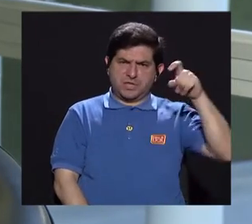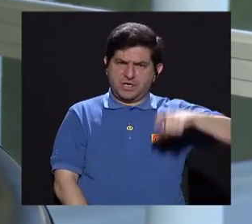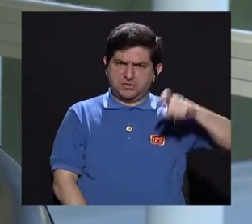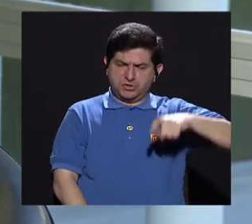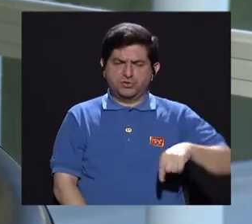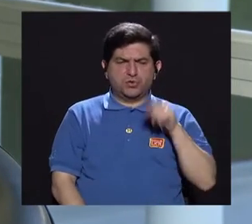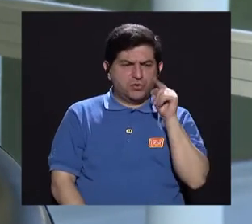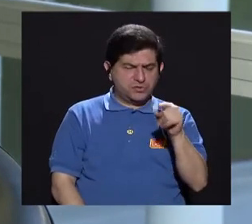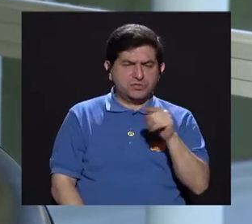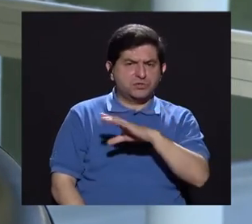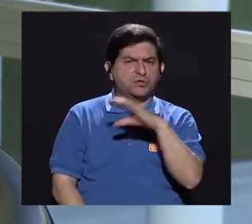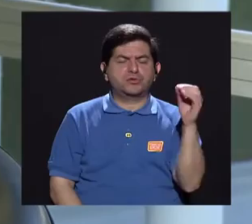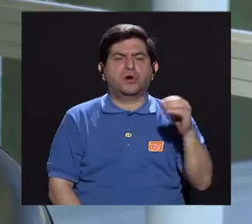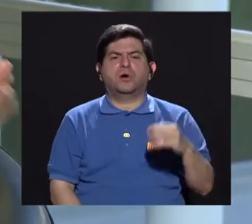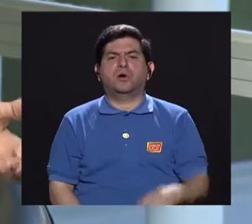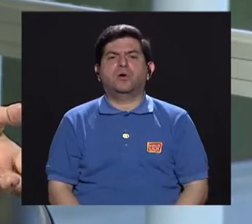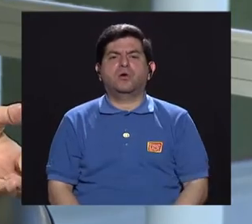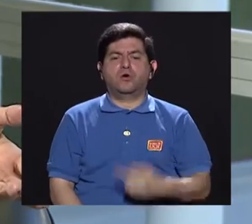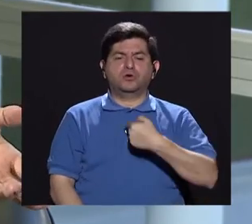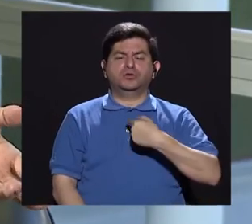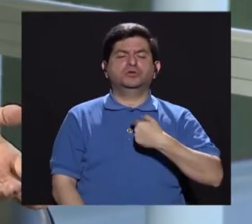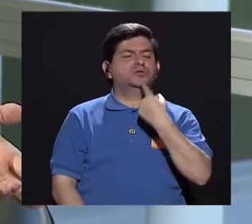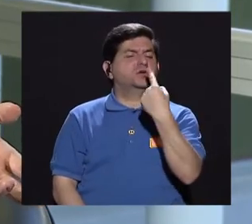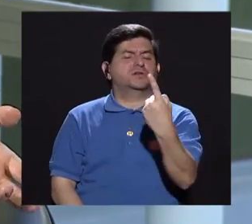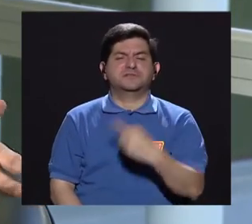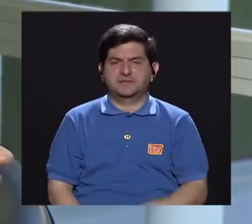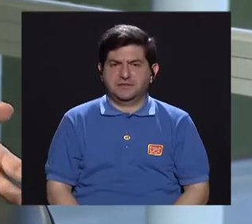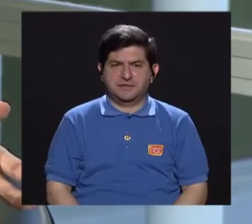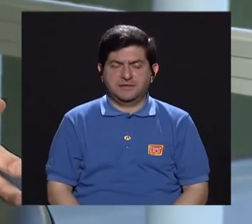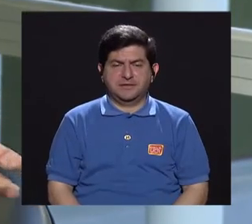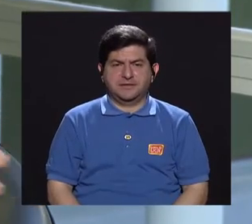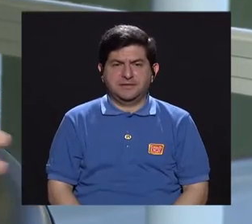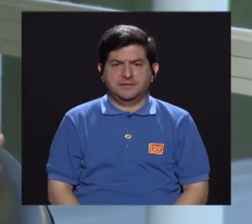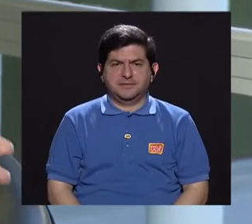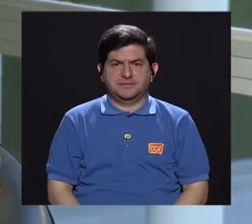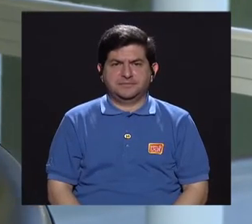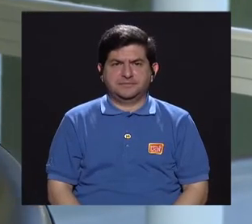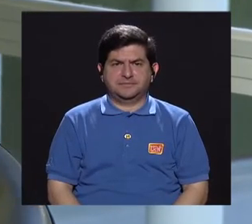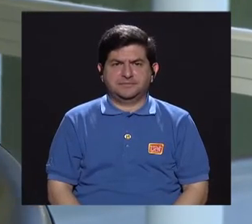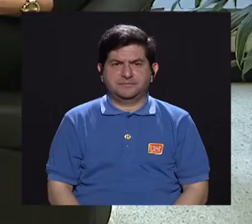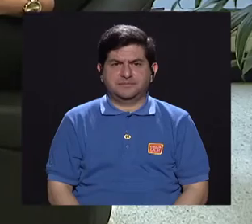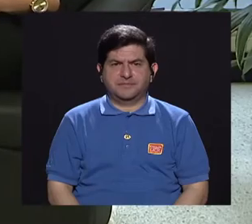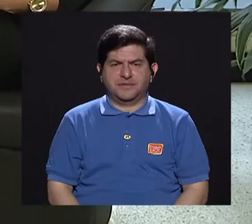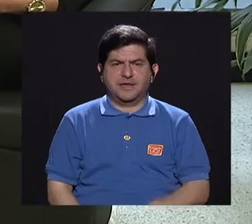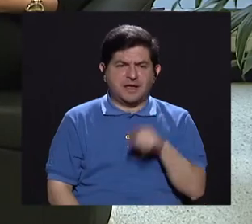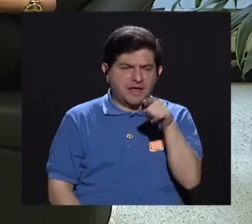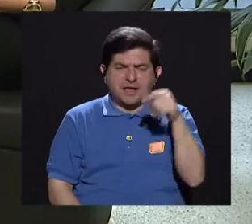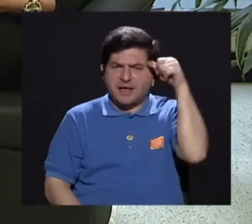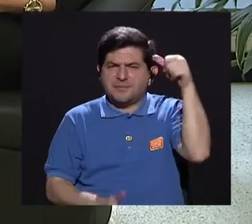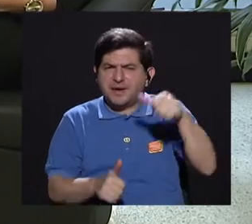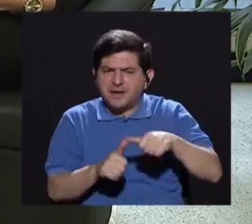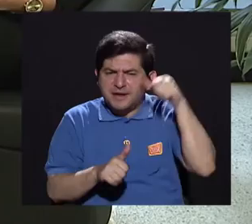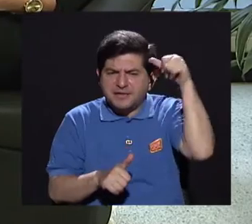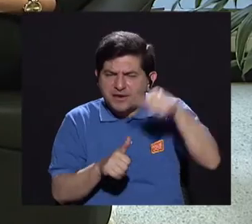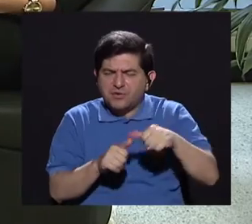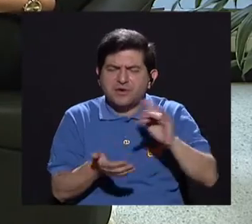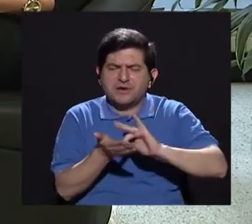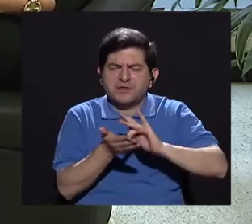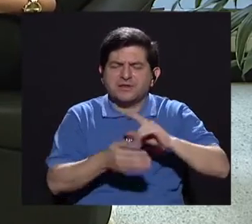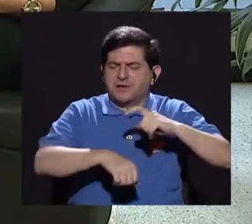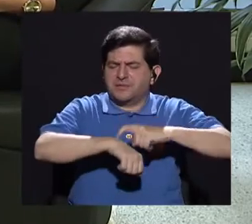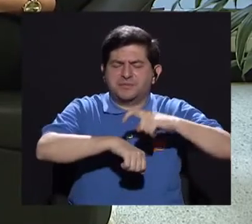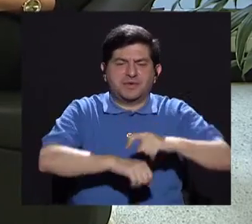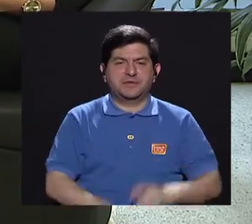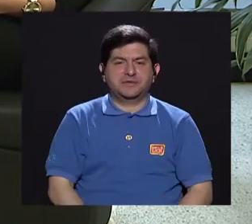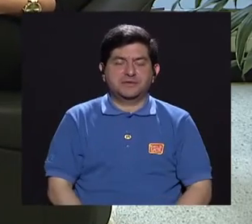necesito el pictograma o más bien soy yo el que tengo que decir, ¿verdad? ¿Cómo puedo hacer para recordar a qué hora me tomo el medicamento?